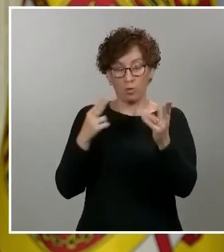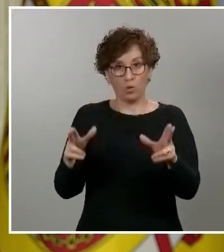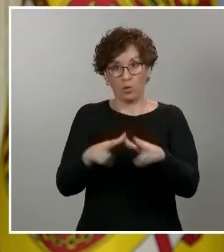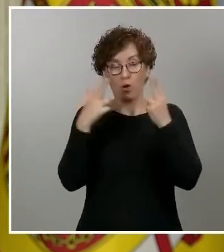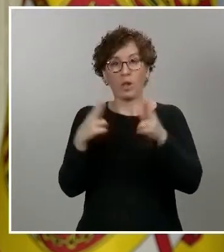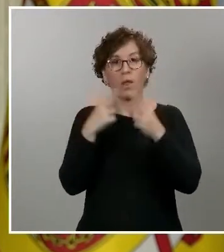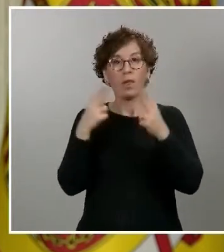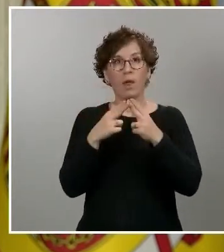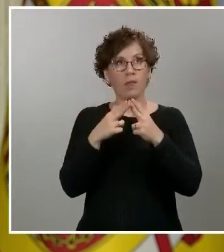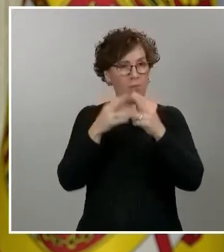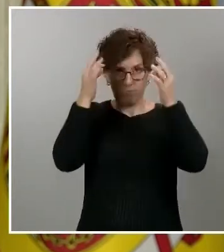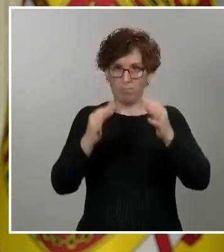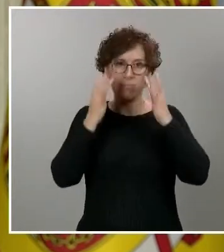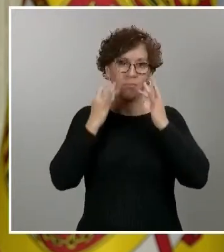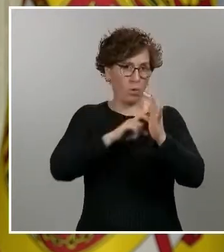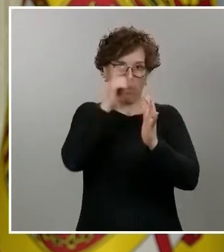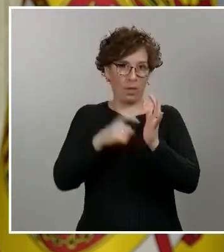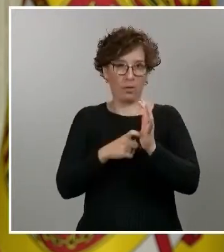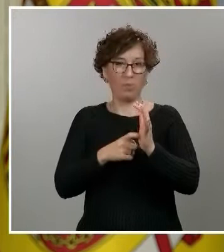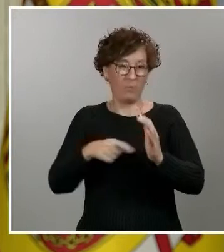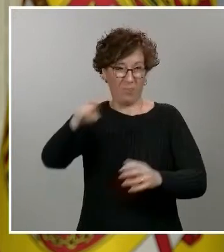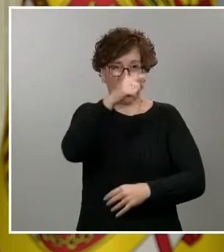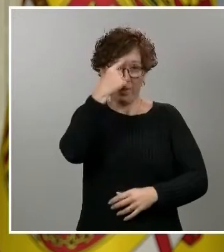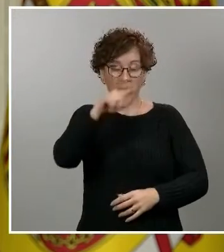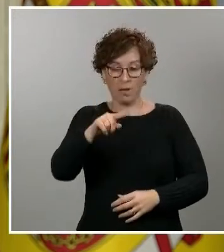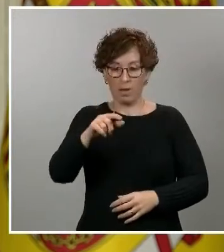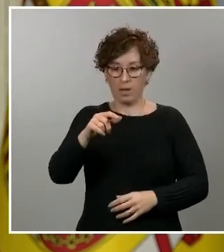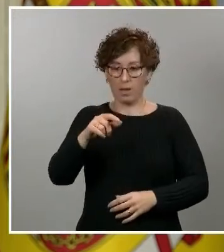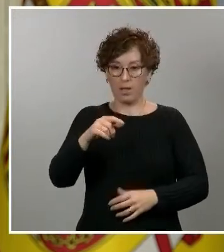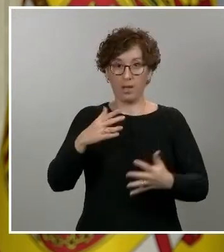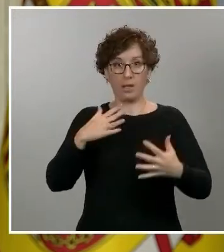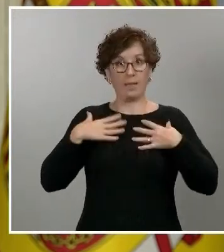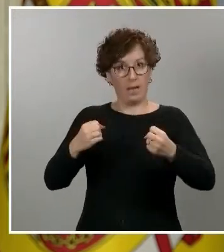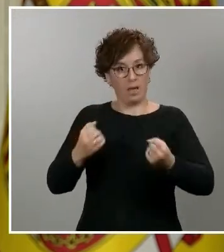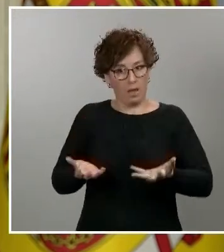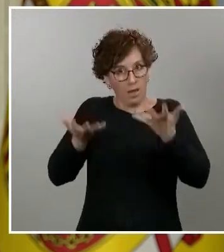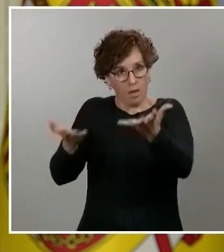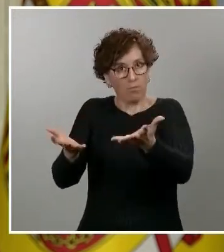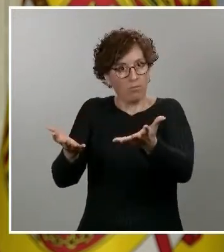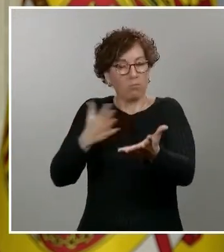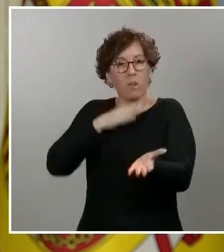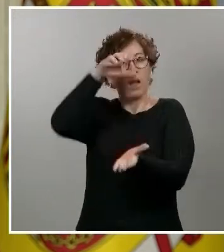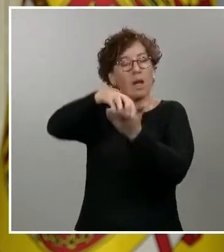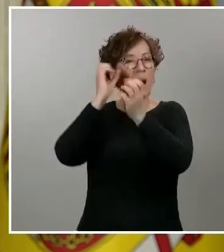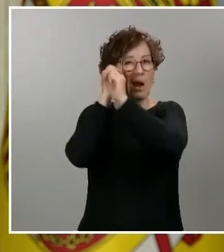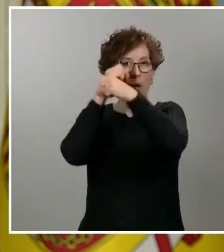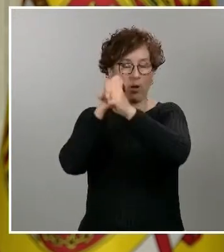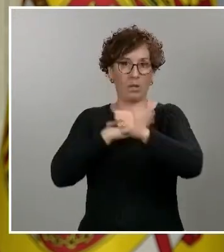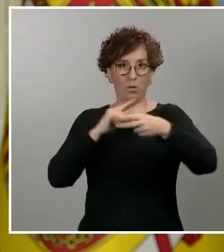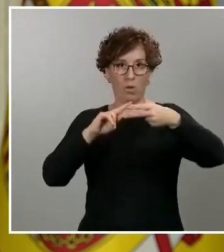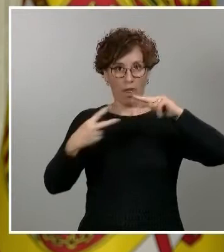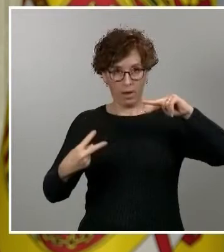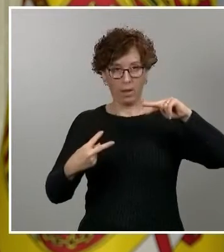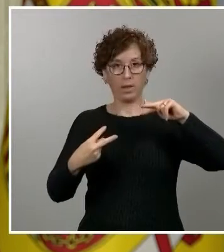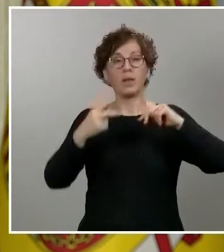es absoluto. Como saben, hemos puesto a disposición de sanidad nuestros laboratorios de ADN. Hemos adaptado